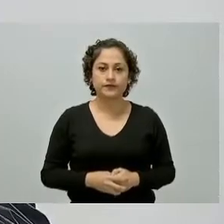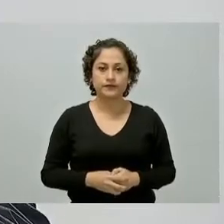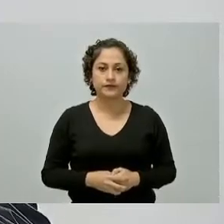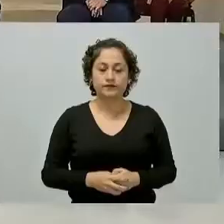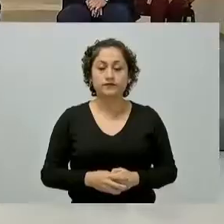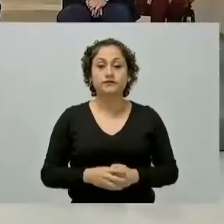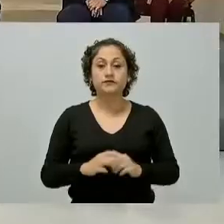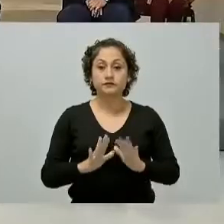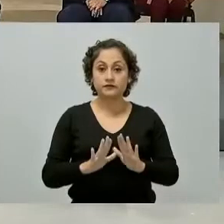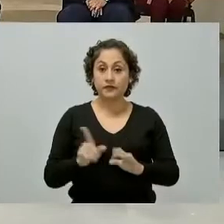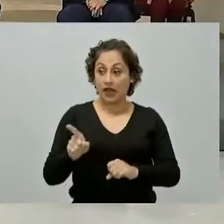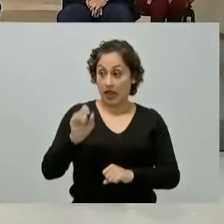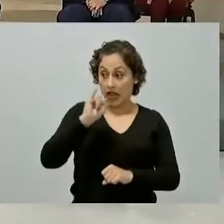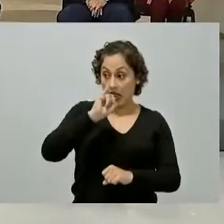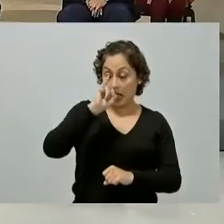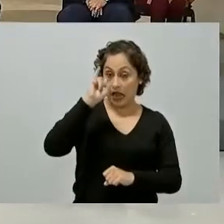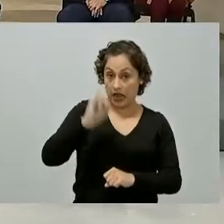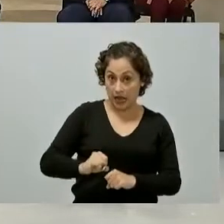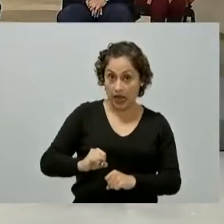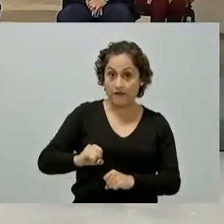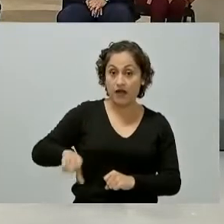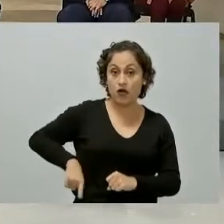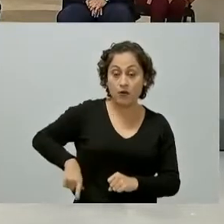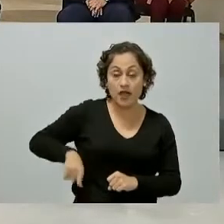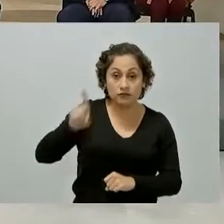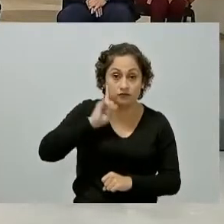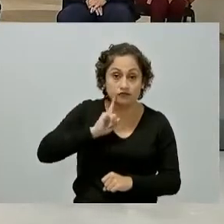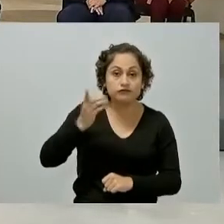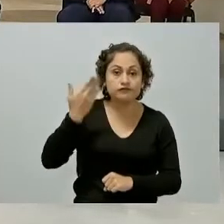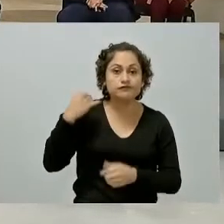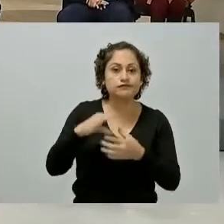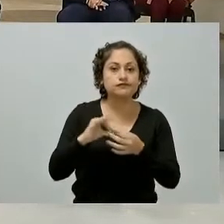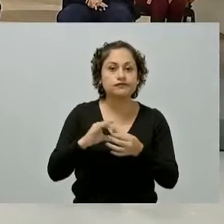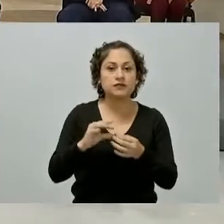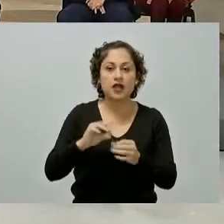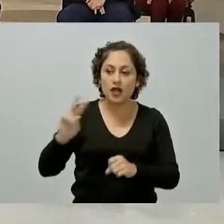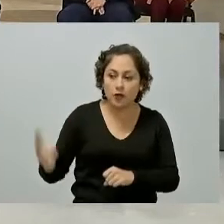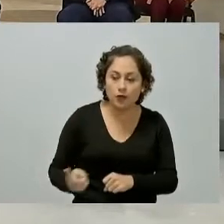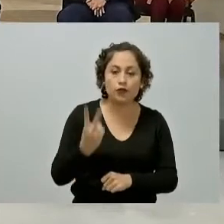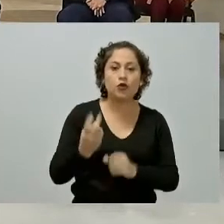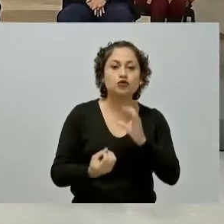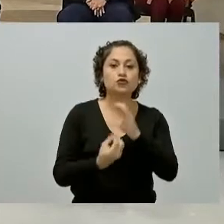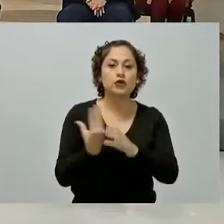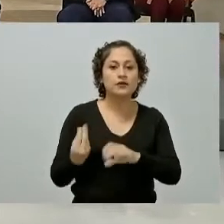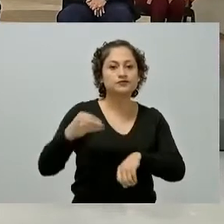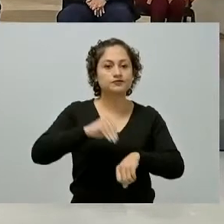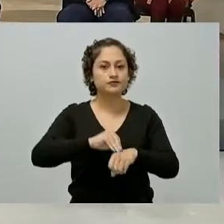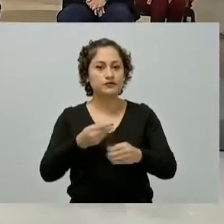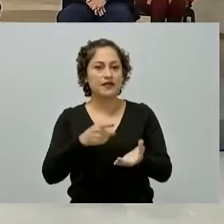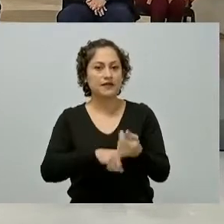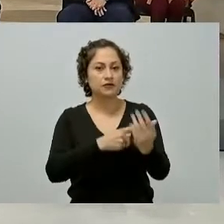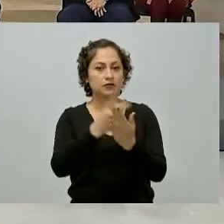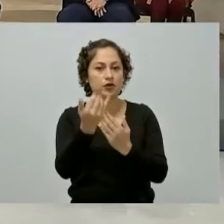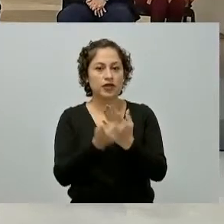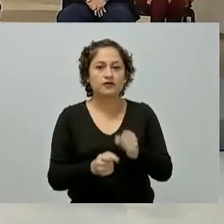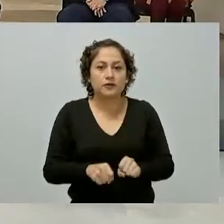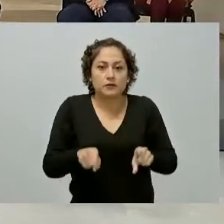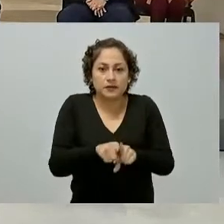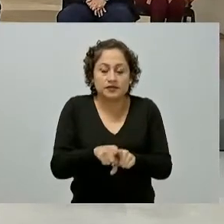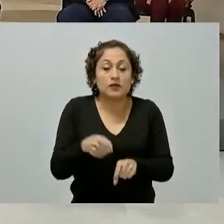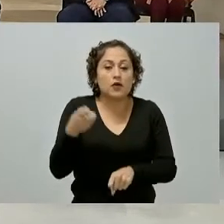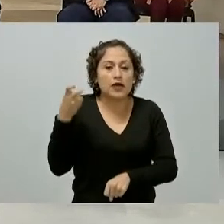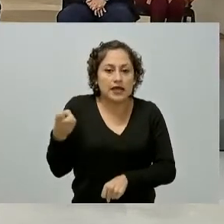comentaba la jefa de gobierno que se han incrementado al proyecto dos nuevas obras importantes que brindarán un servicio